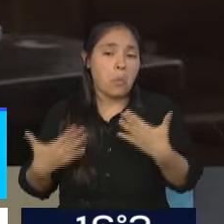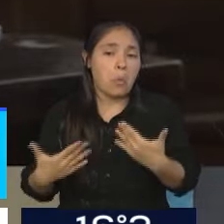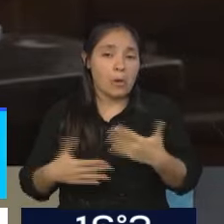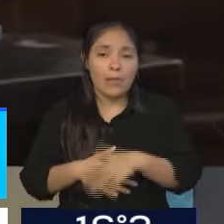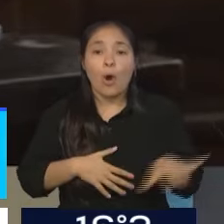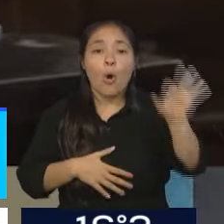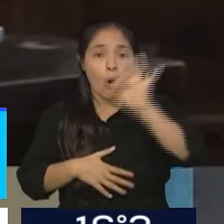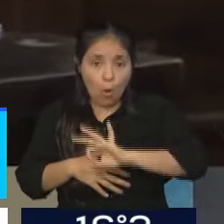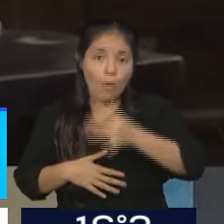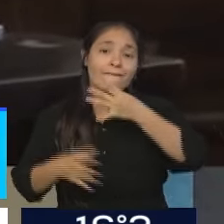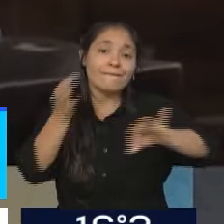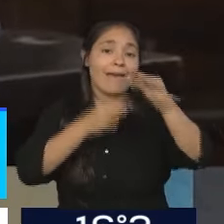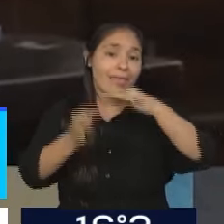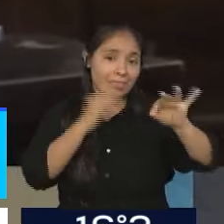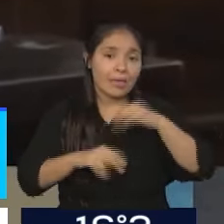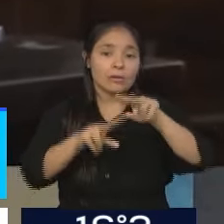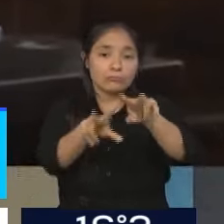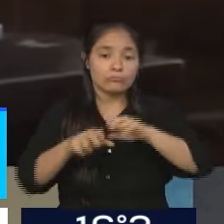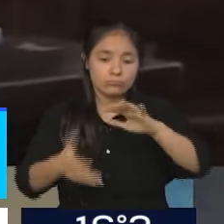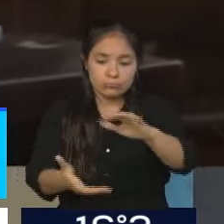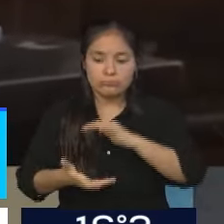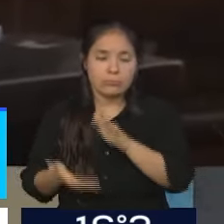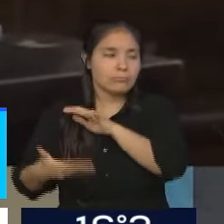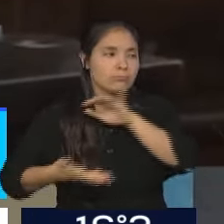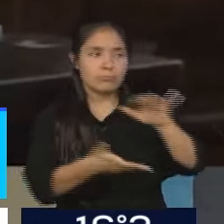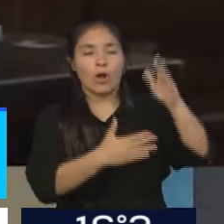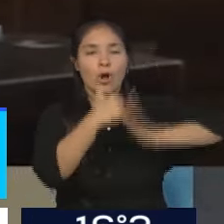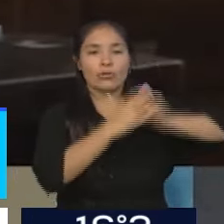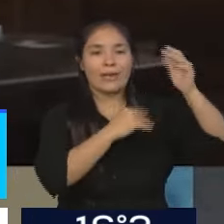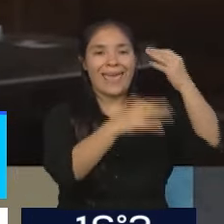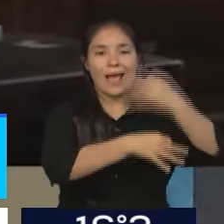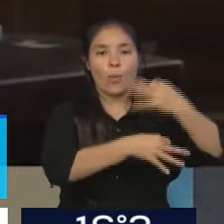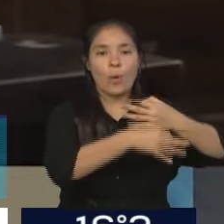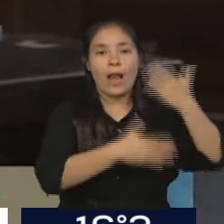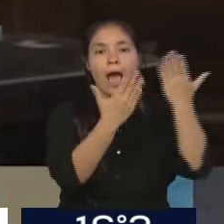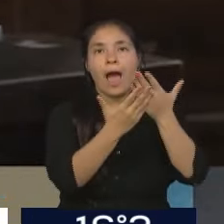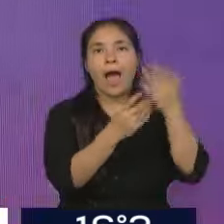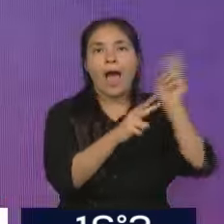infraestructura escolar, que eso vaya a parar a las escuelas. Gracias, Jorge. Nos quedamos con esta imagen de la legislatura.